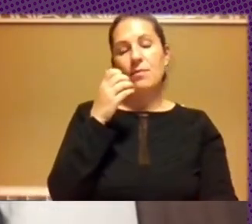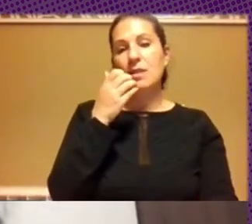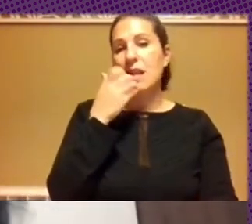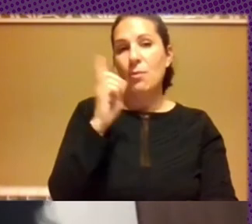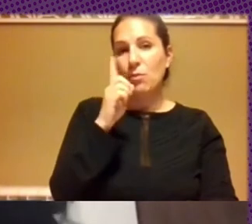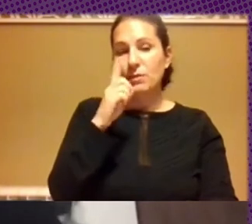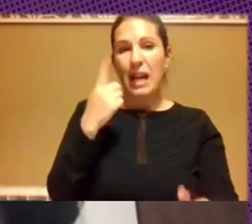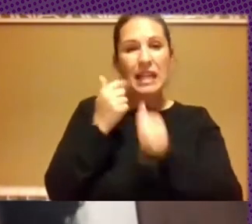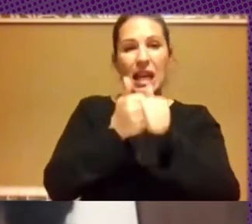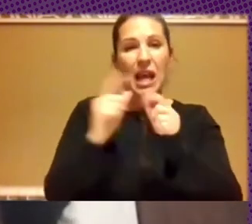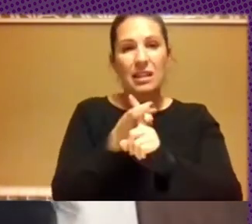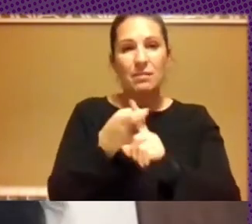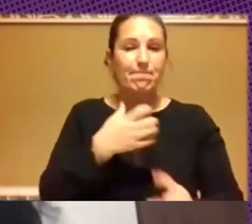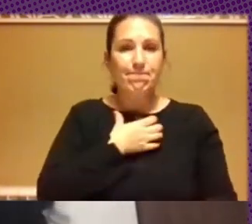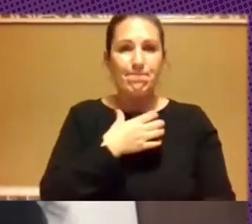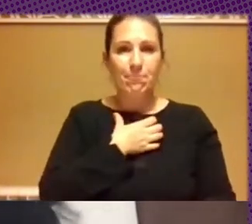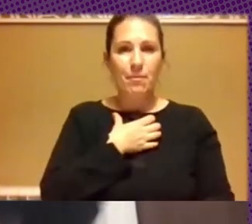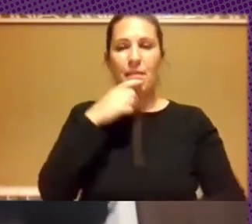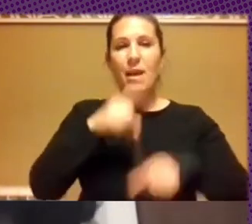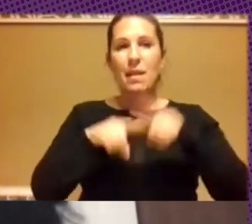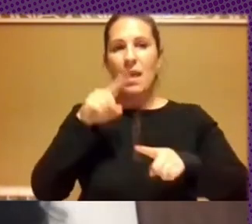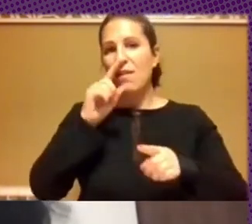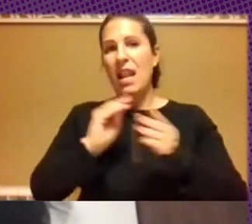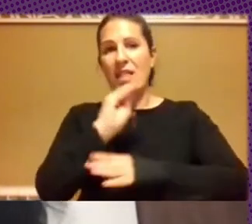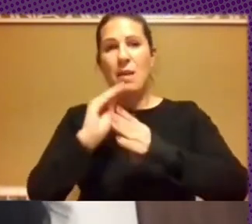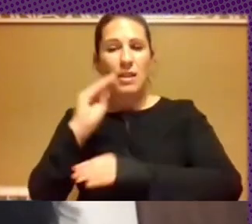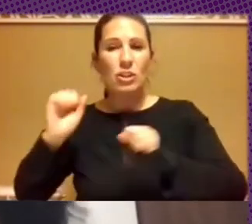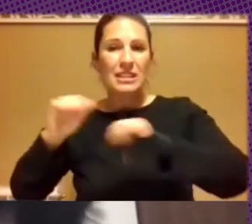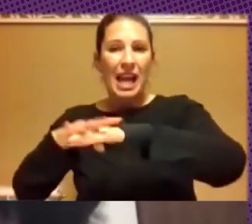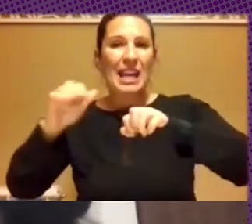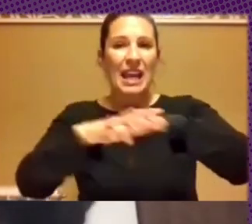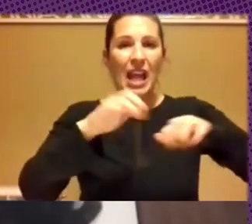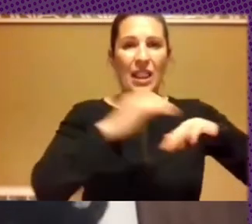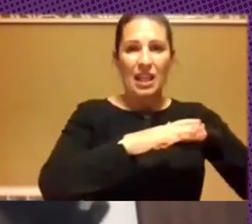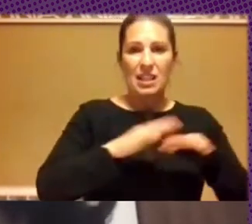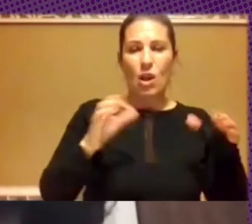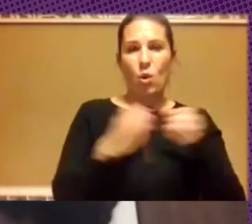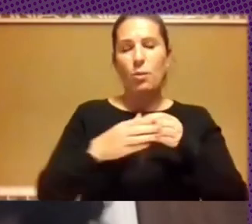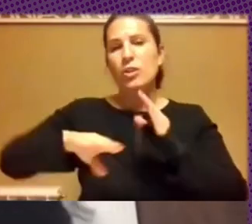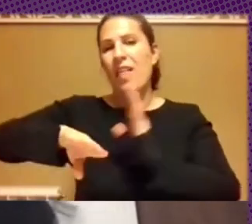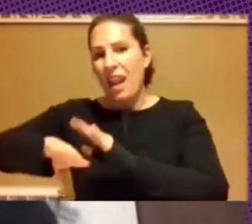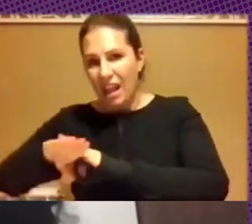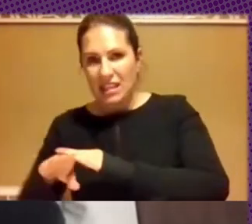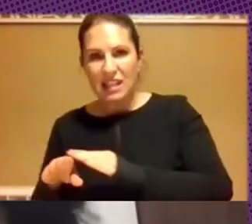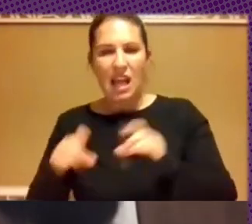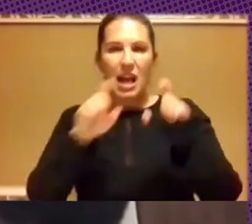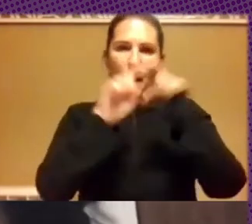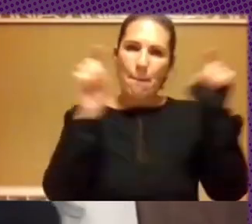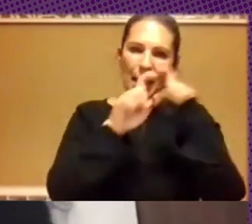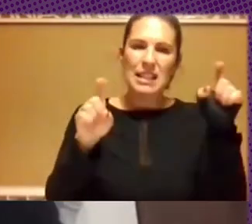todos lados vienen de financiamientos entre redes que se hacen de partidos de derecha empresas empresas